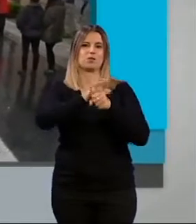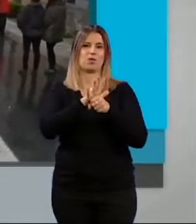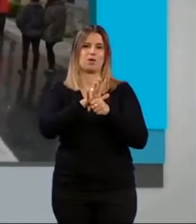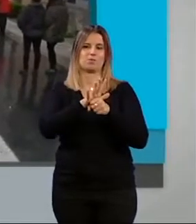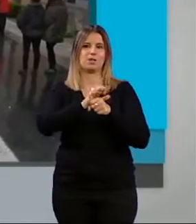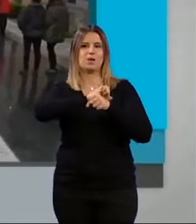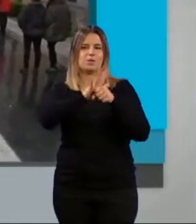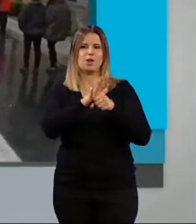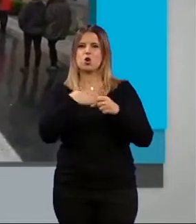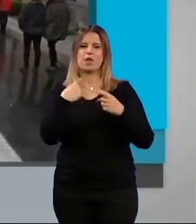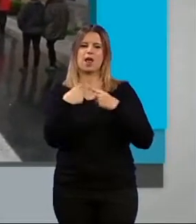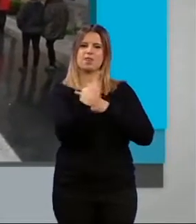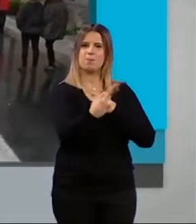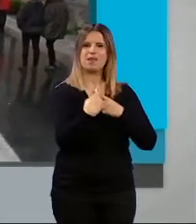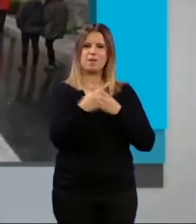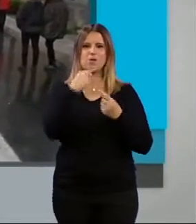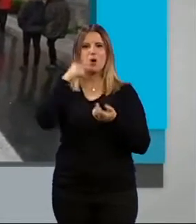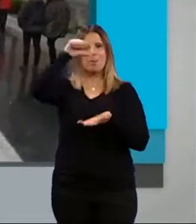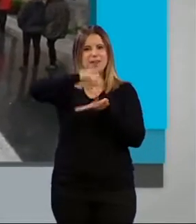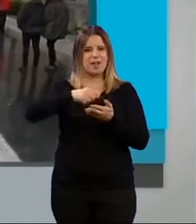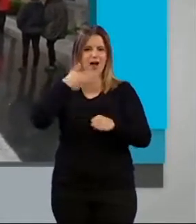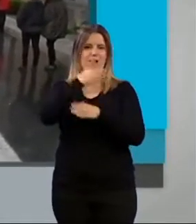pidiendo evitar desplazamientos al acto central en la capital.